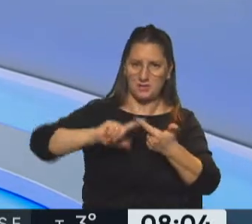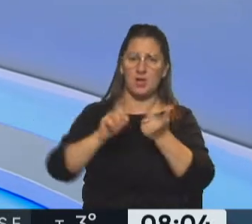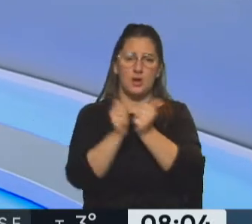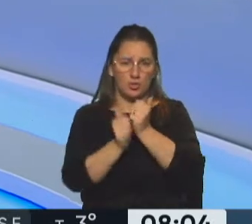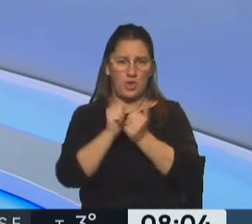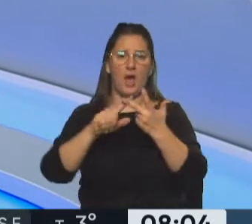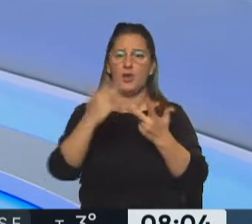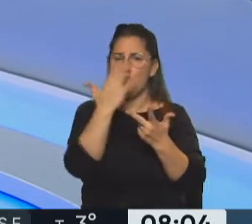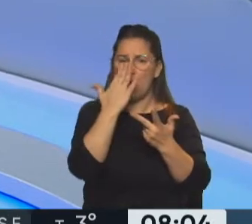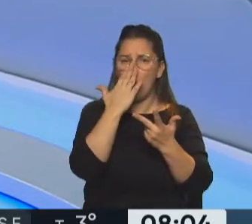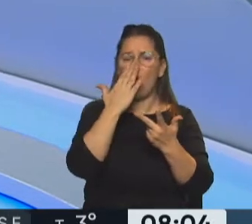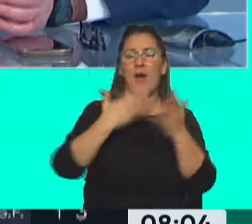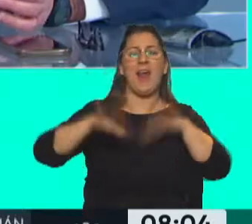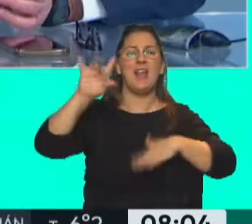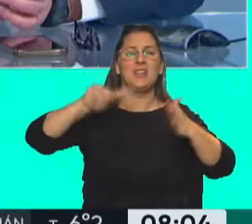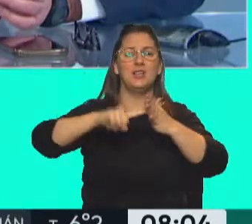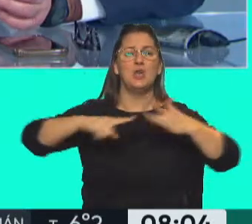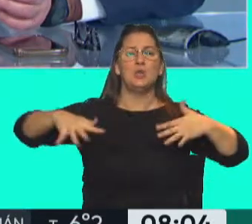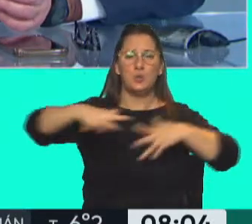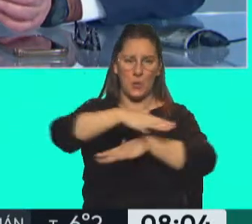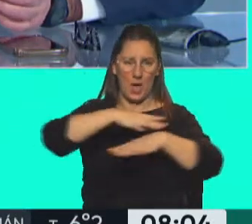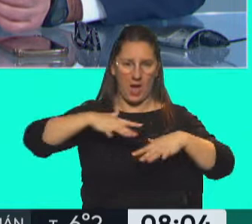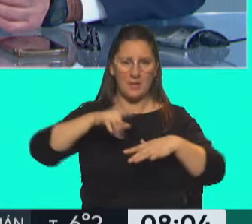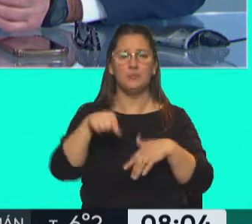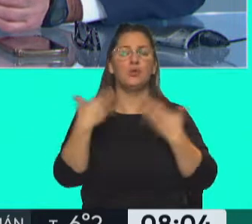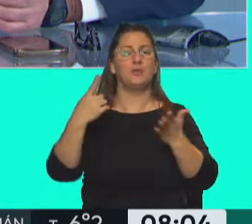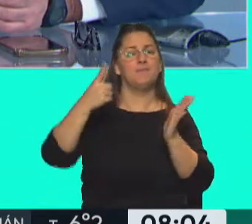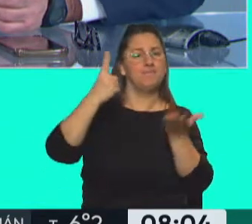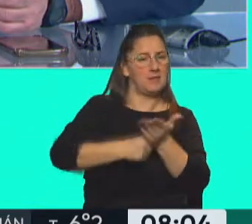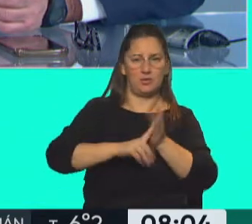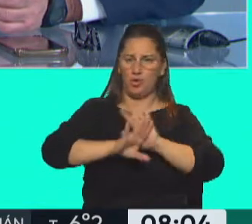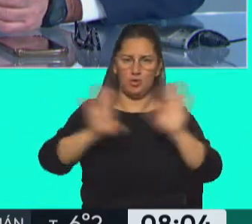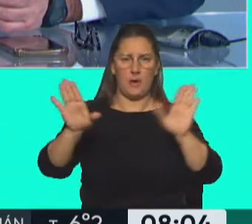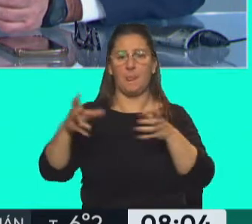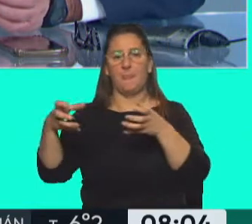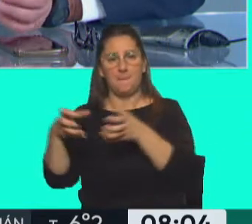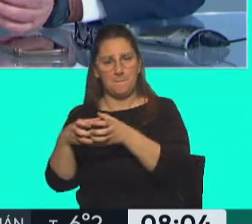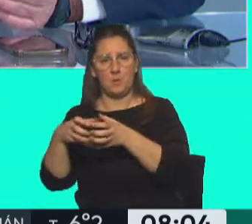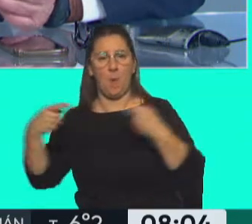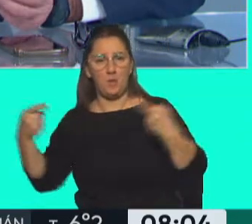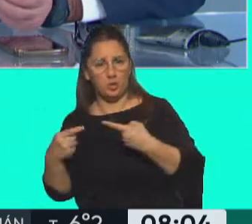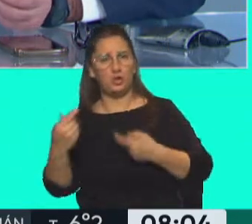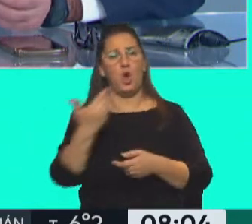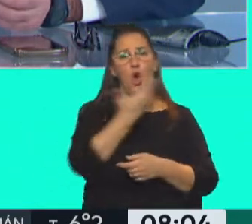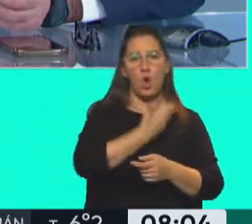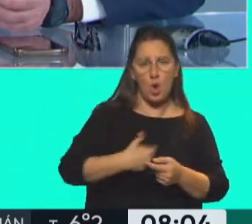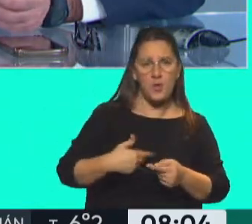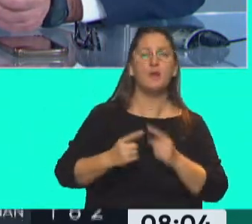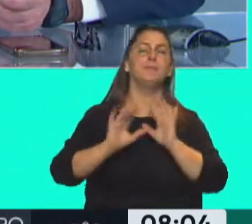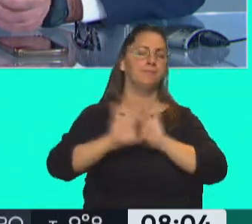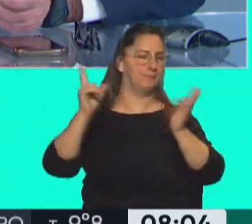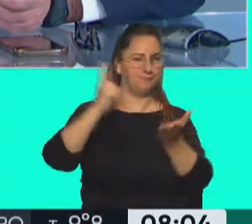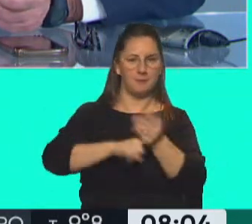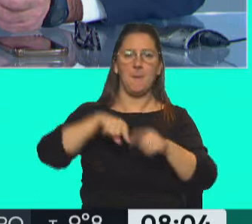Córdoba, ocurre en las grandes urbes. Es por eso que se tomó la decisión política, oficialismo y oposición, que en el día de mañana,